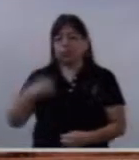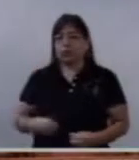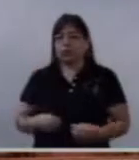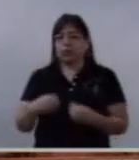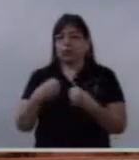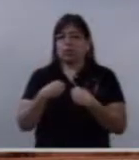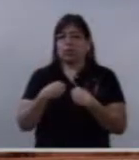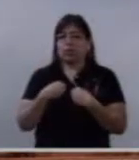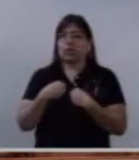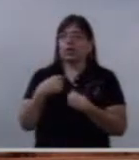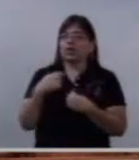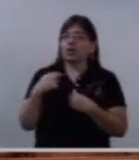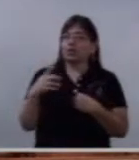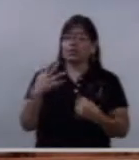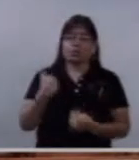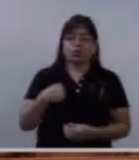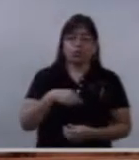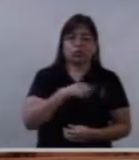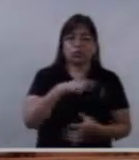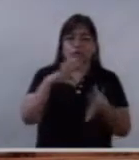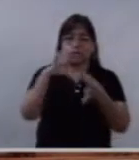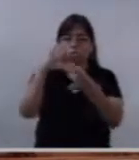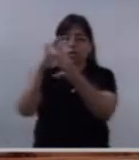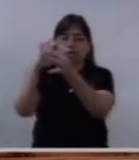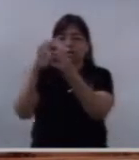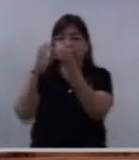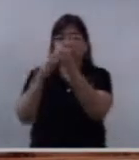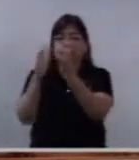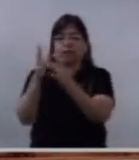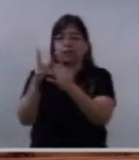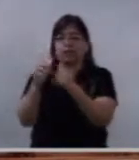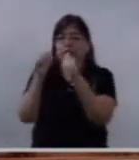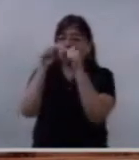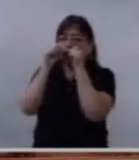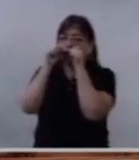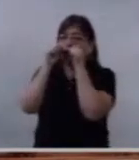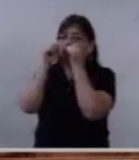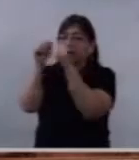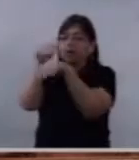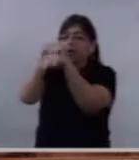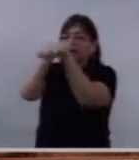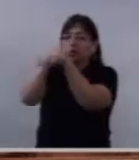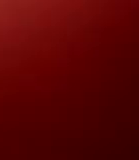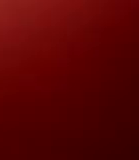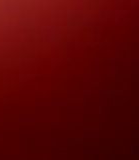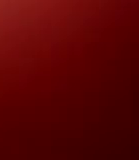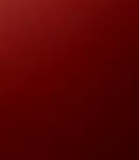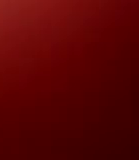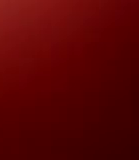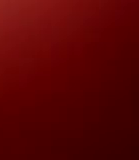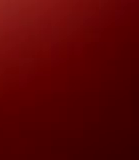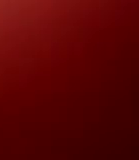Con Él lo podemos todo, pero hay que escucharlo y hay que seguirlo.